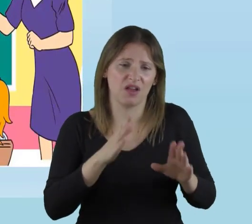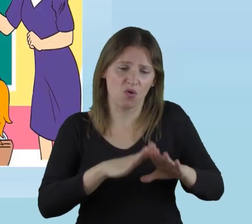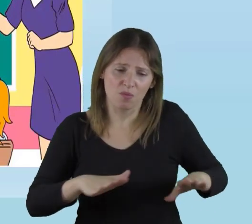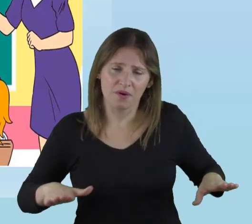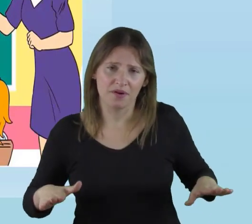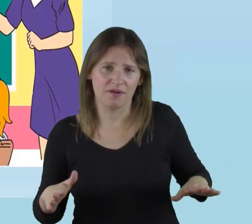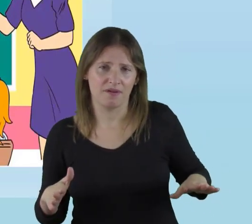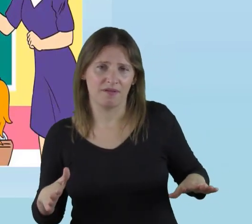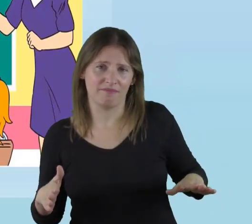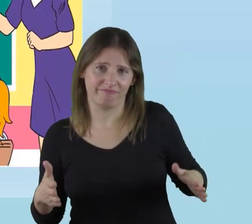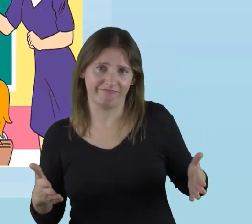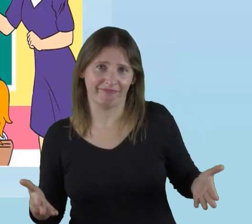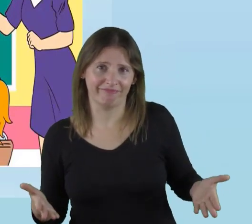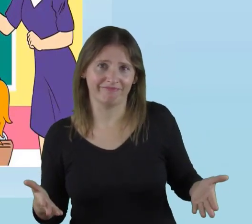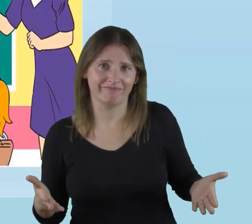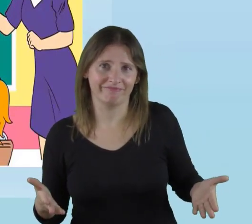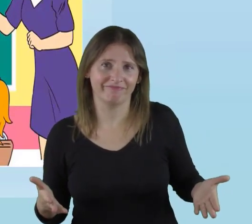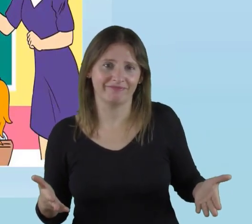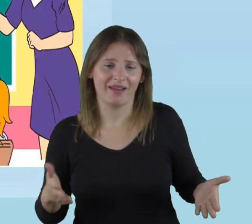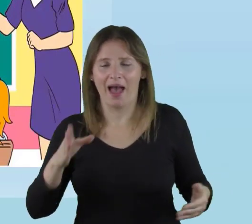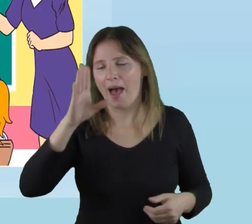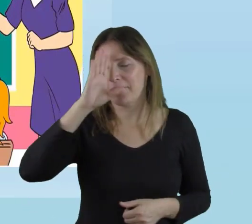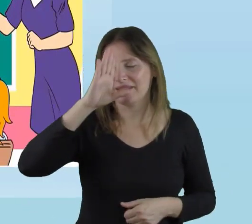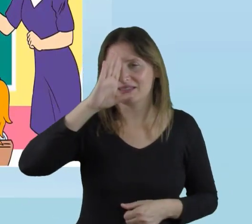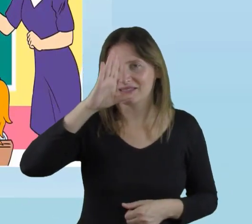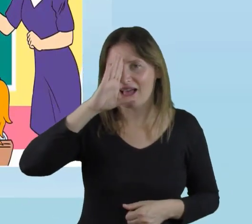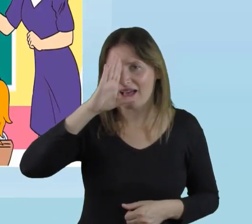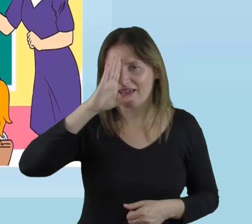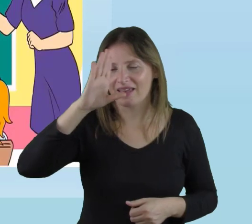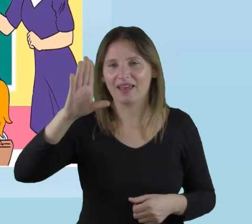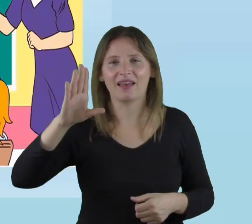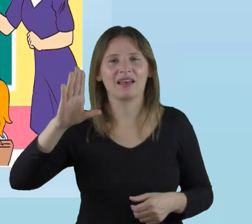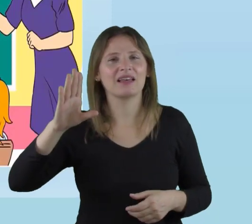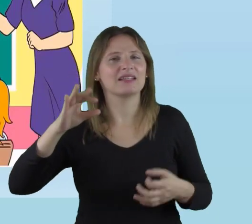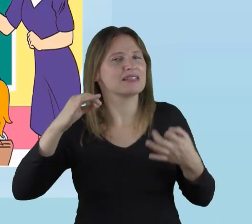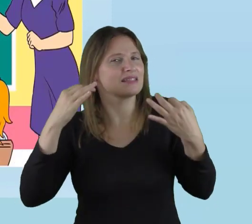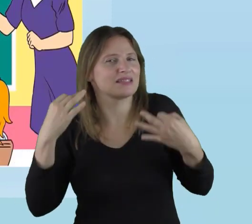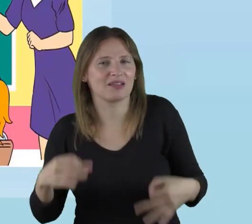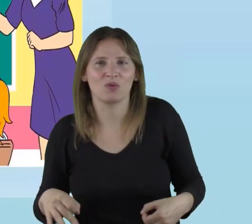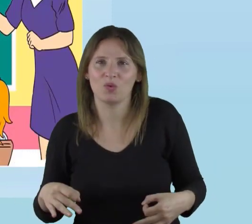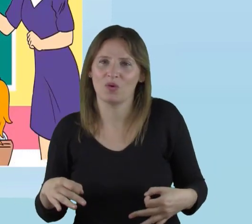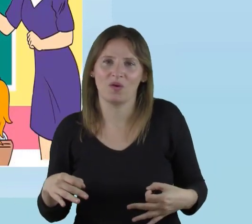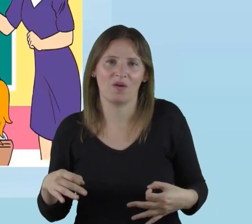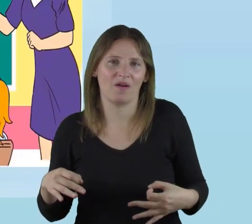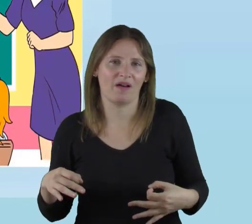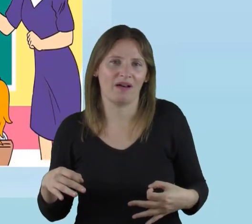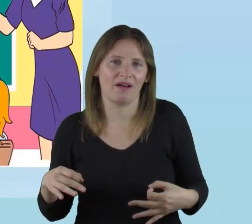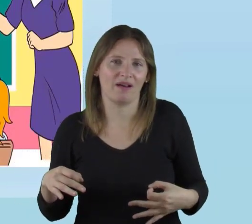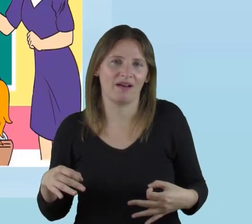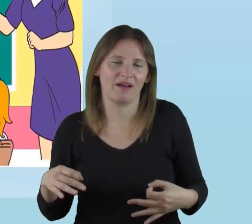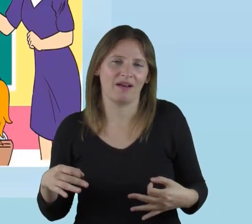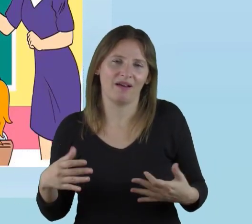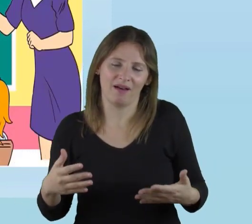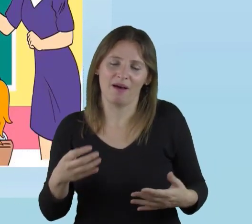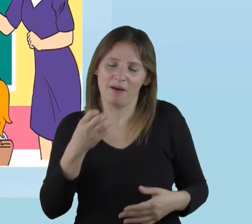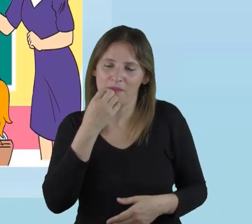creo que los aprendizajes van a ser